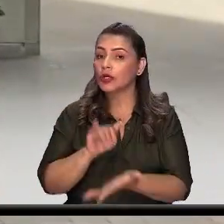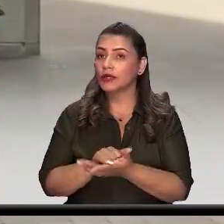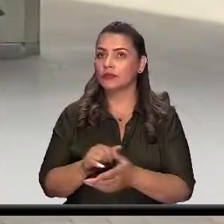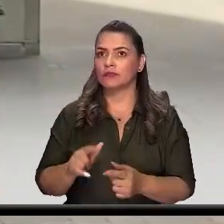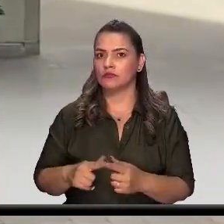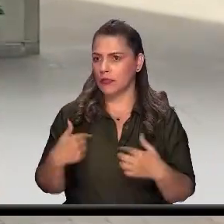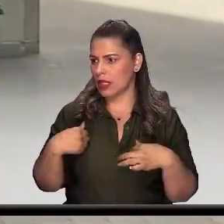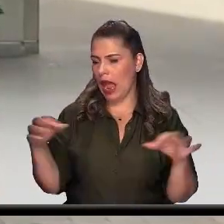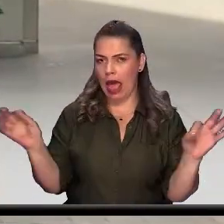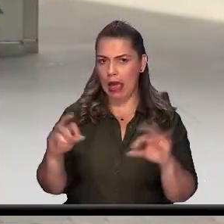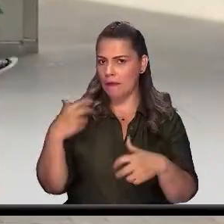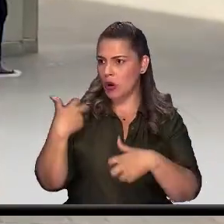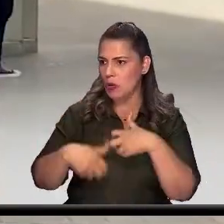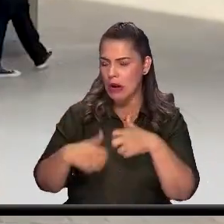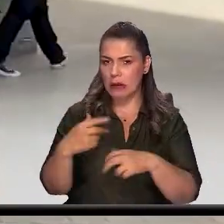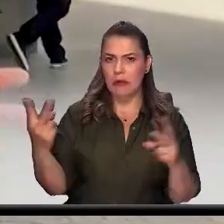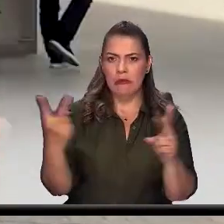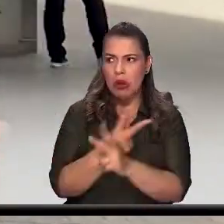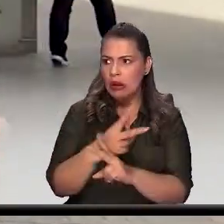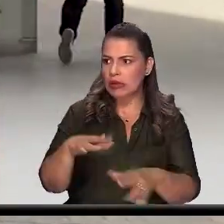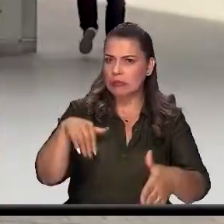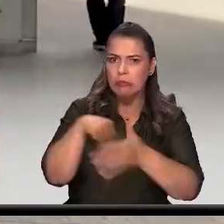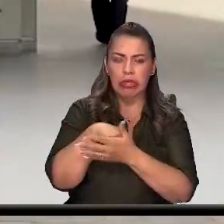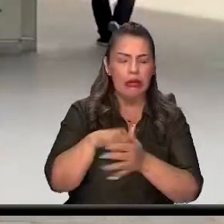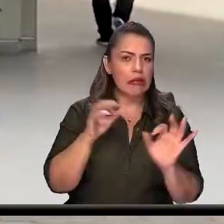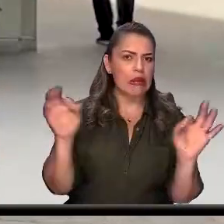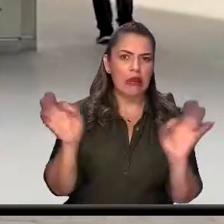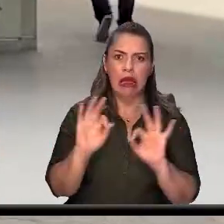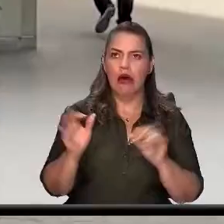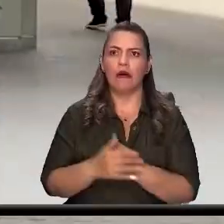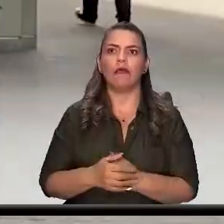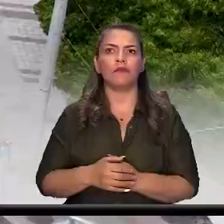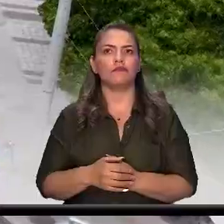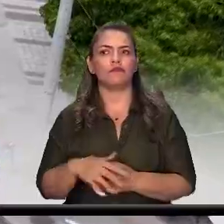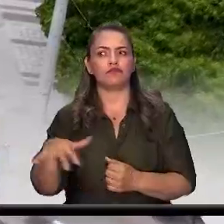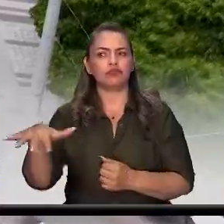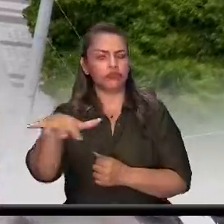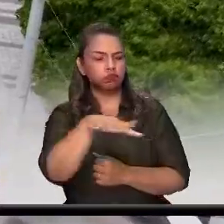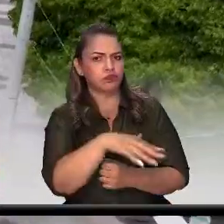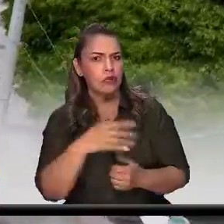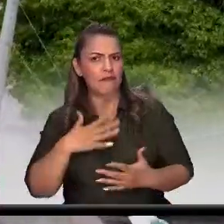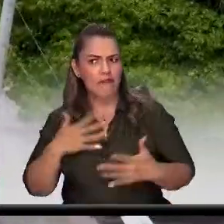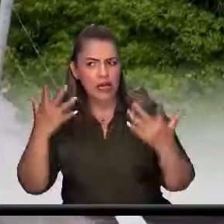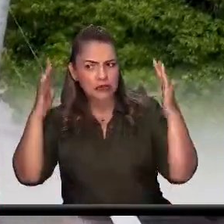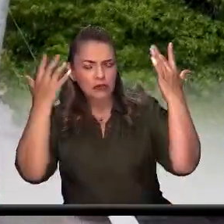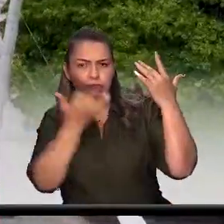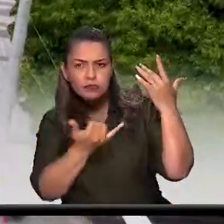incidente o siniestro vial que se pudiera presentar en torno a la realización de estas fiestas.